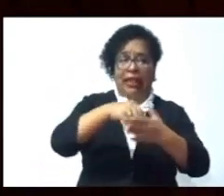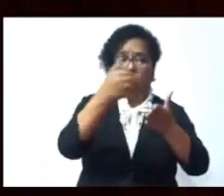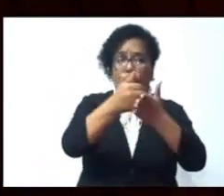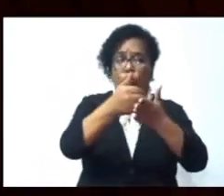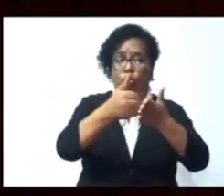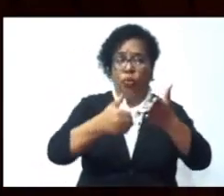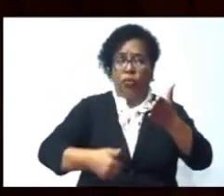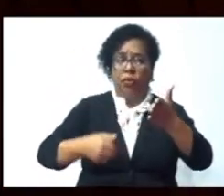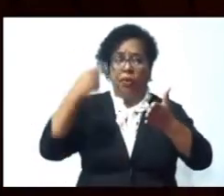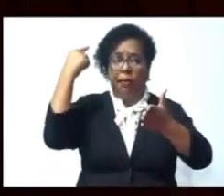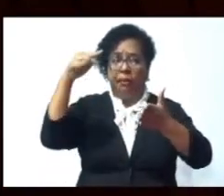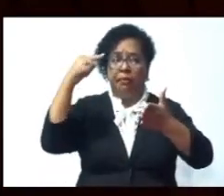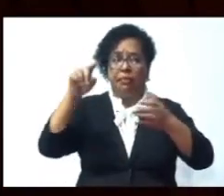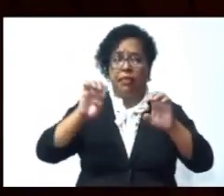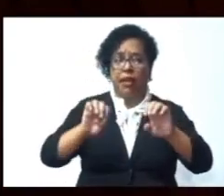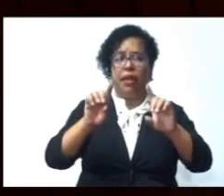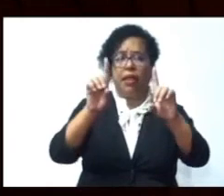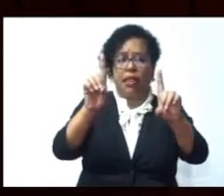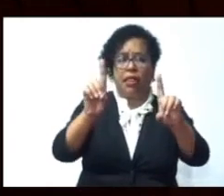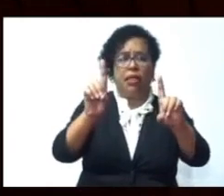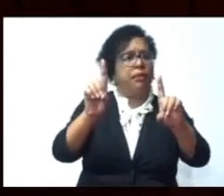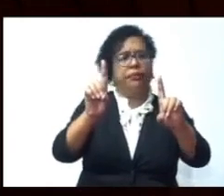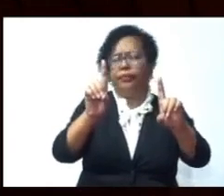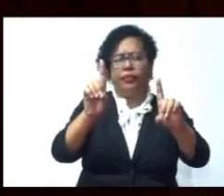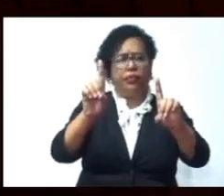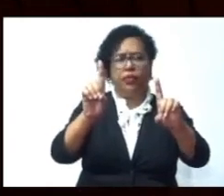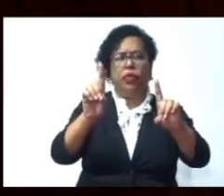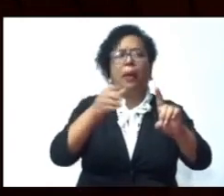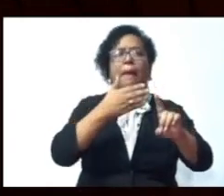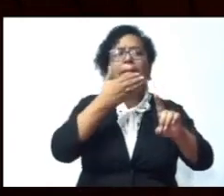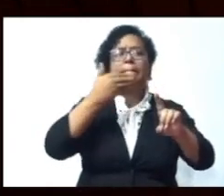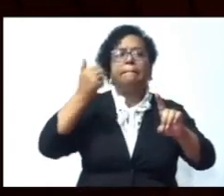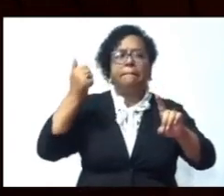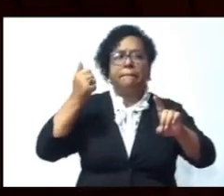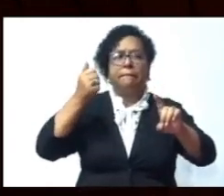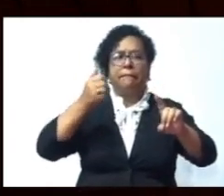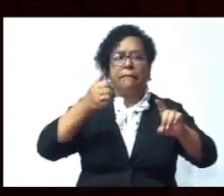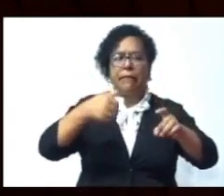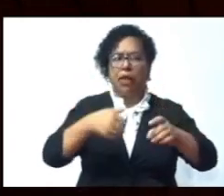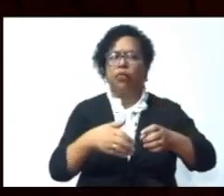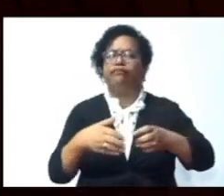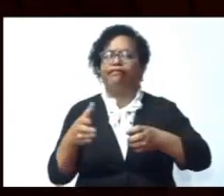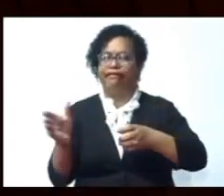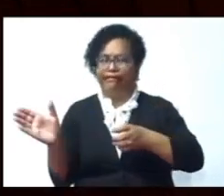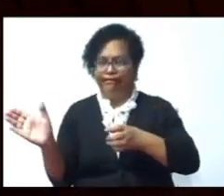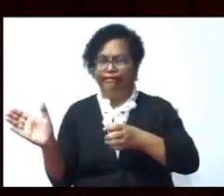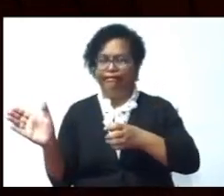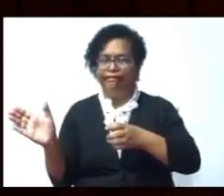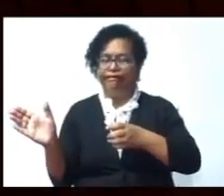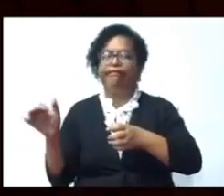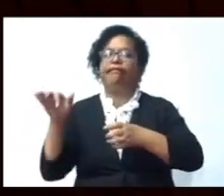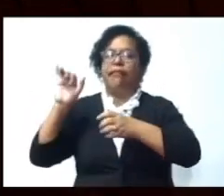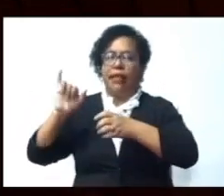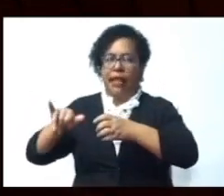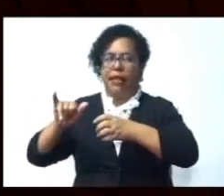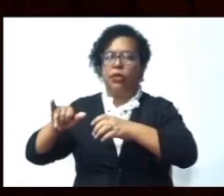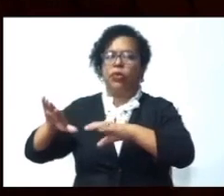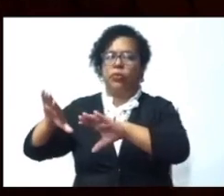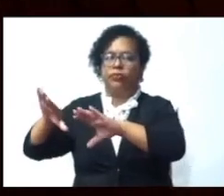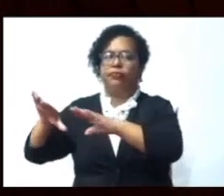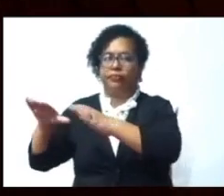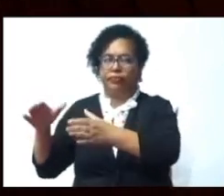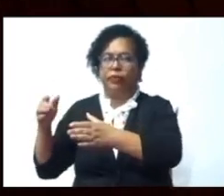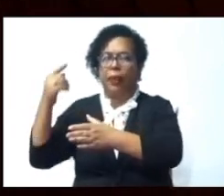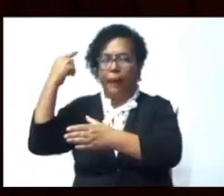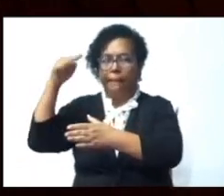porque es lo que se estila en diferentes países y es lo más aconsejable que los clubes de debate no sean materia, sino